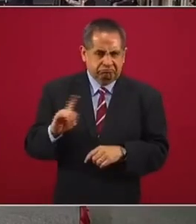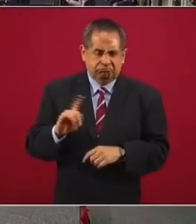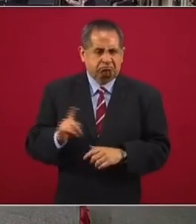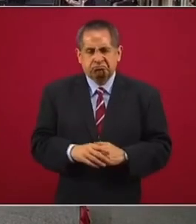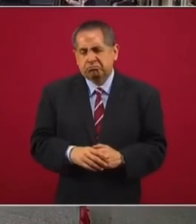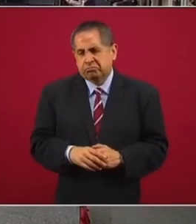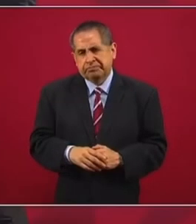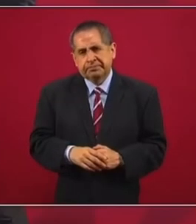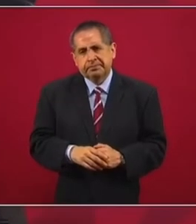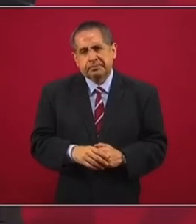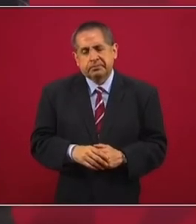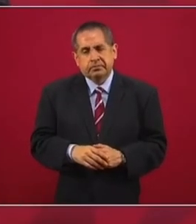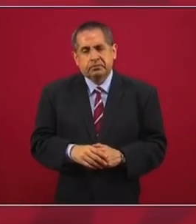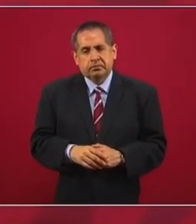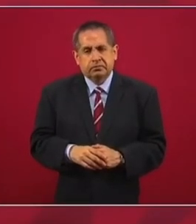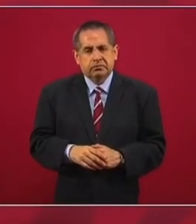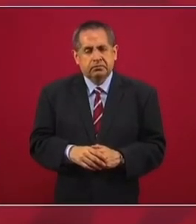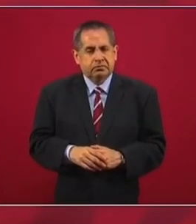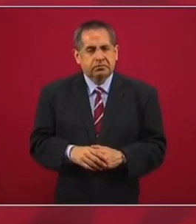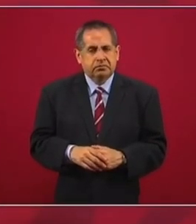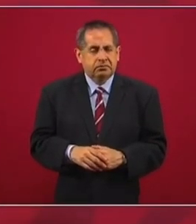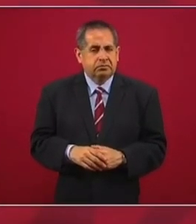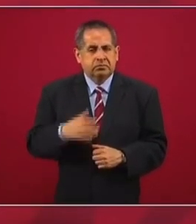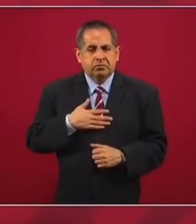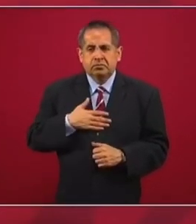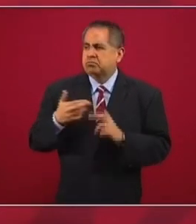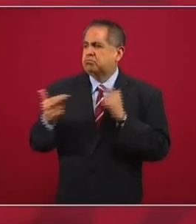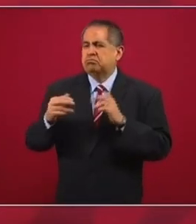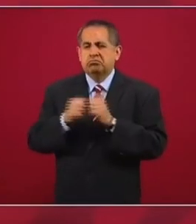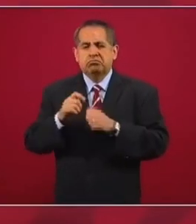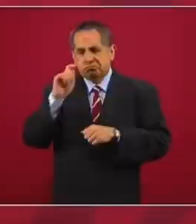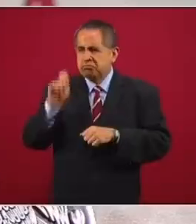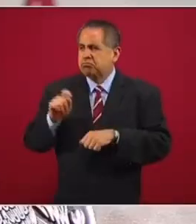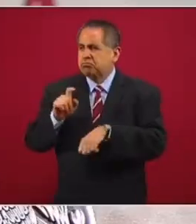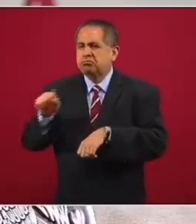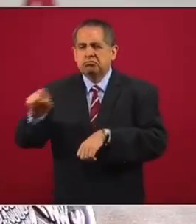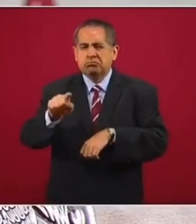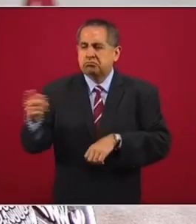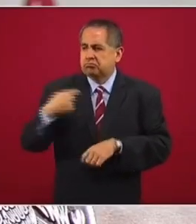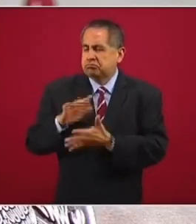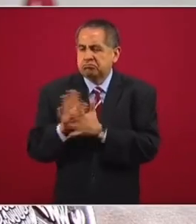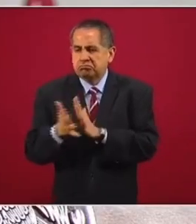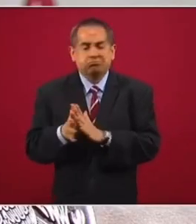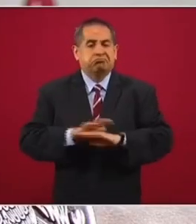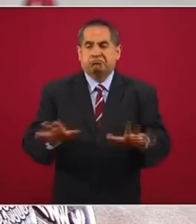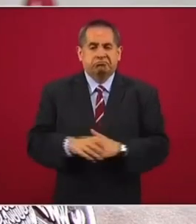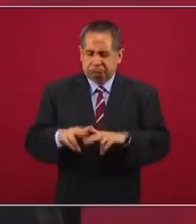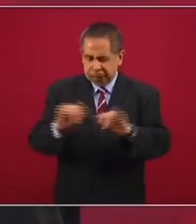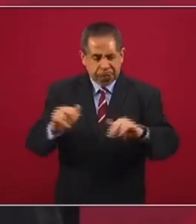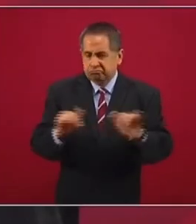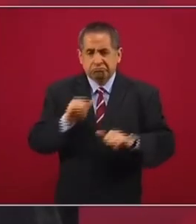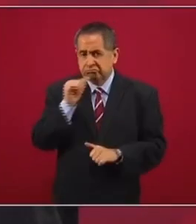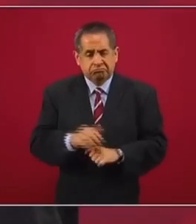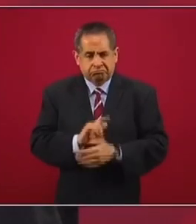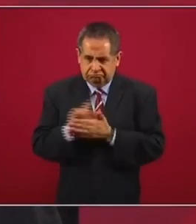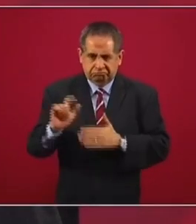yo tengo relaciones de amistad, pero no de complicidad con nadie.